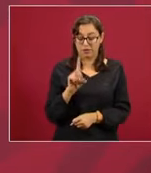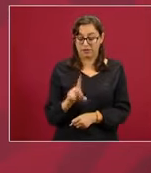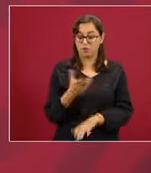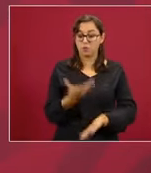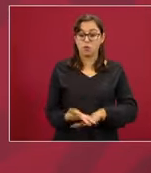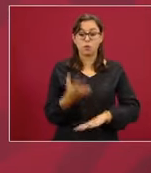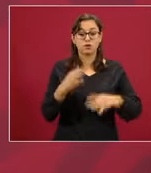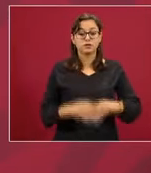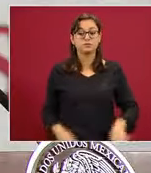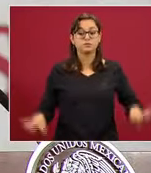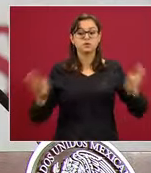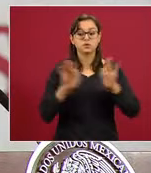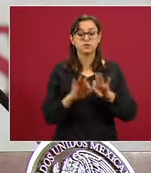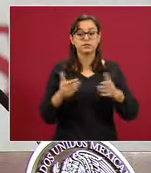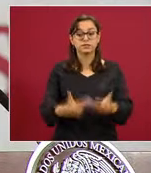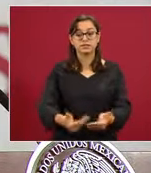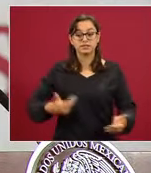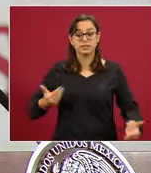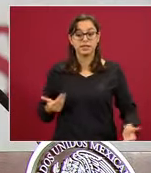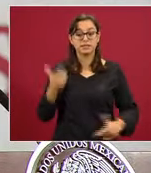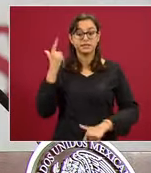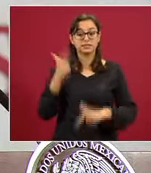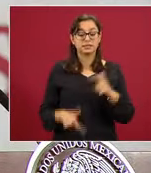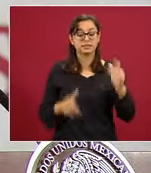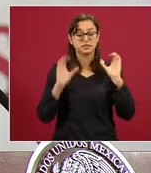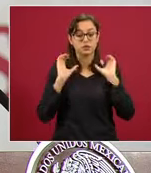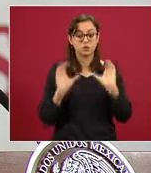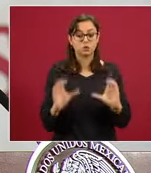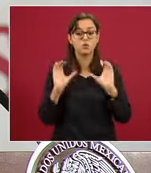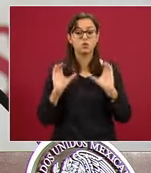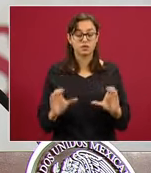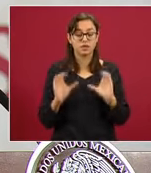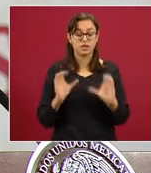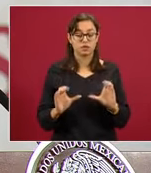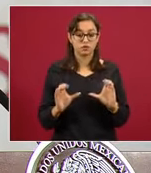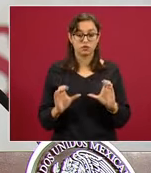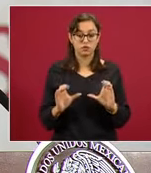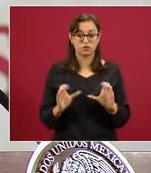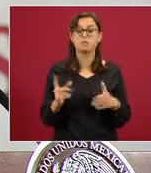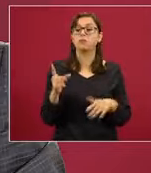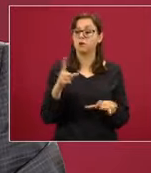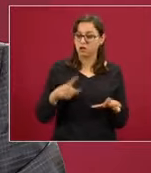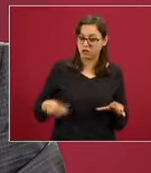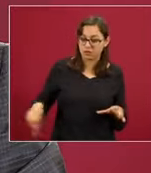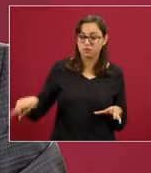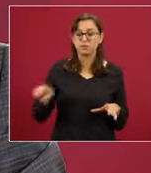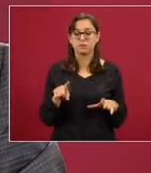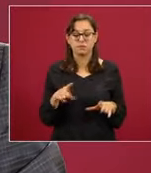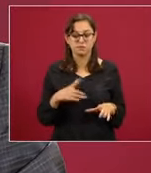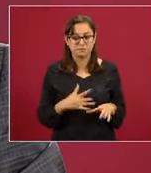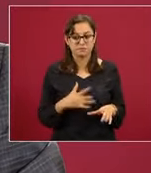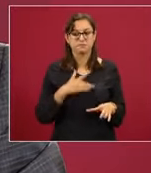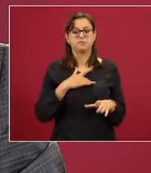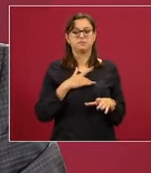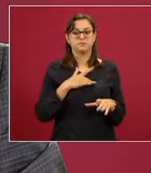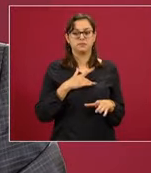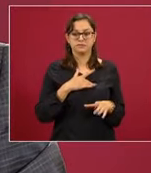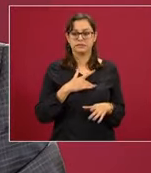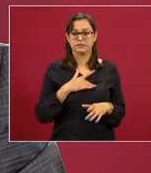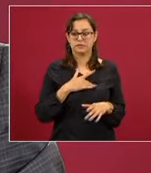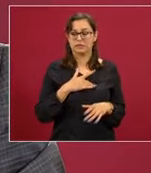dedicar a la prevención de las enfermedades que han asomado también en mayor